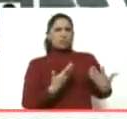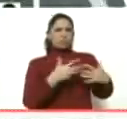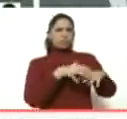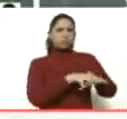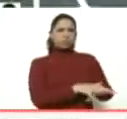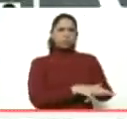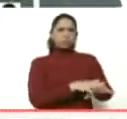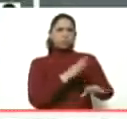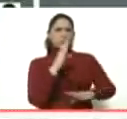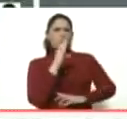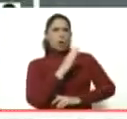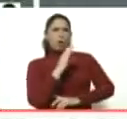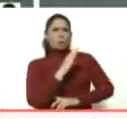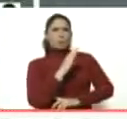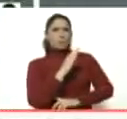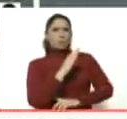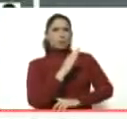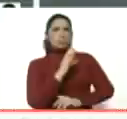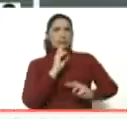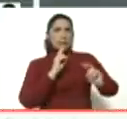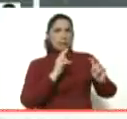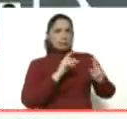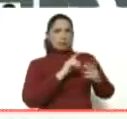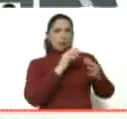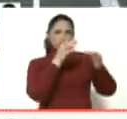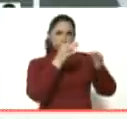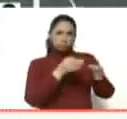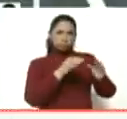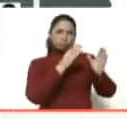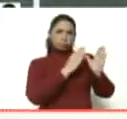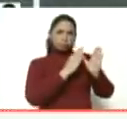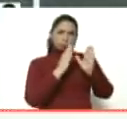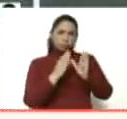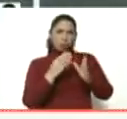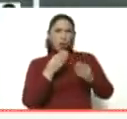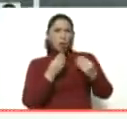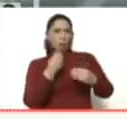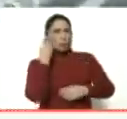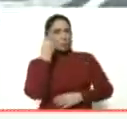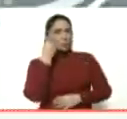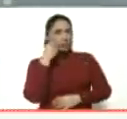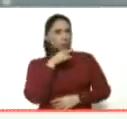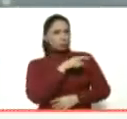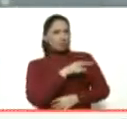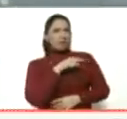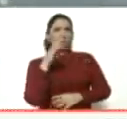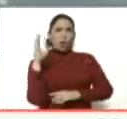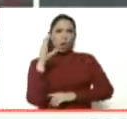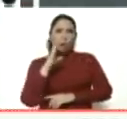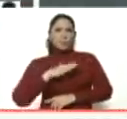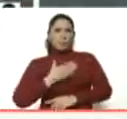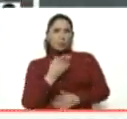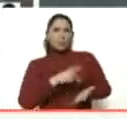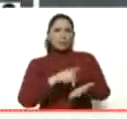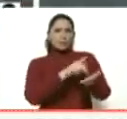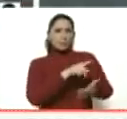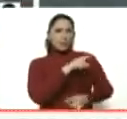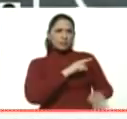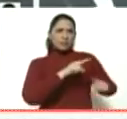de Colombia? En términos muy concretos, ¿cómo piensa usted que alguien desde Colombia haya podido participar en esta acción?